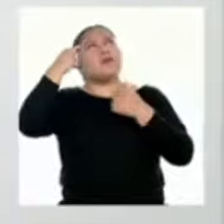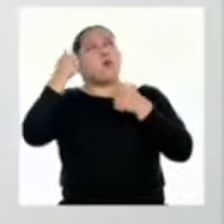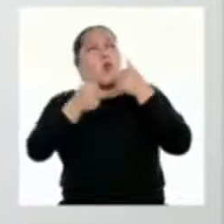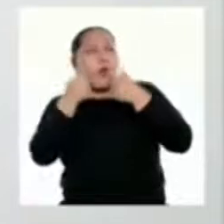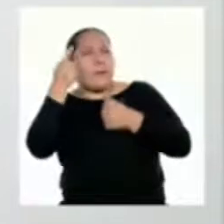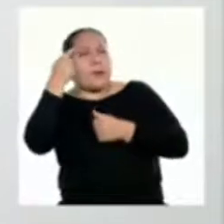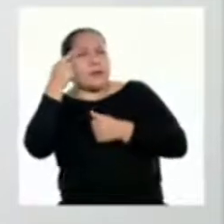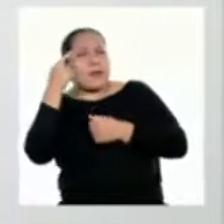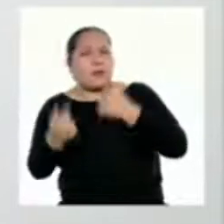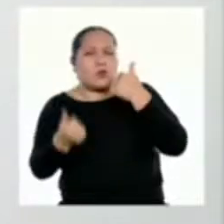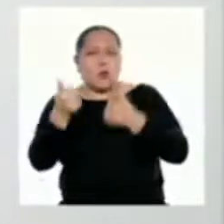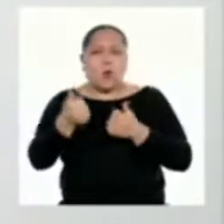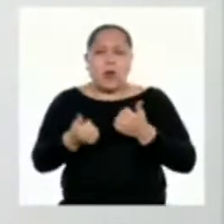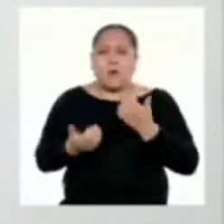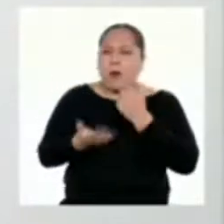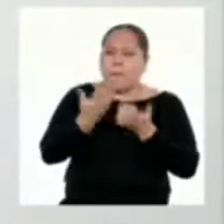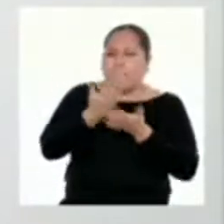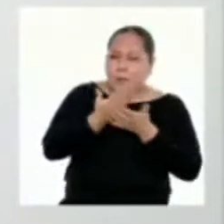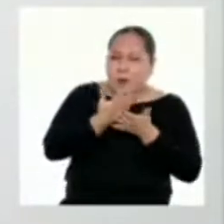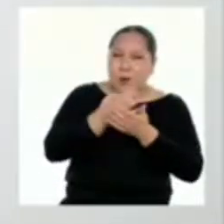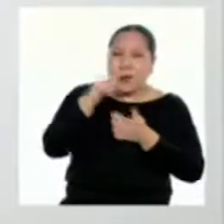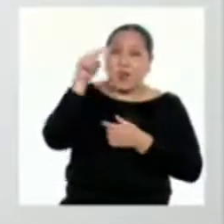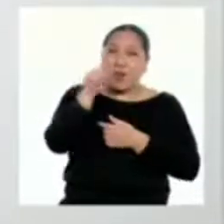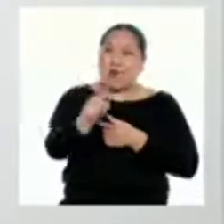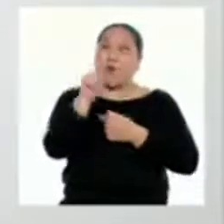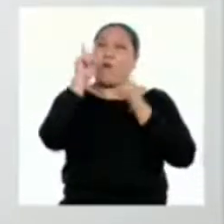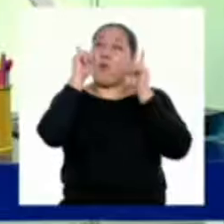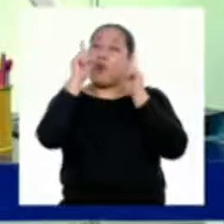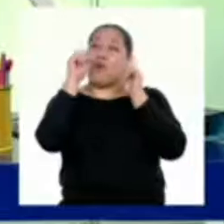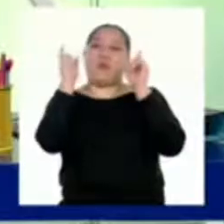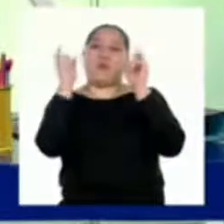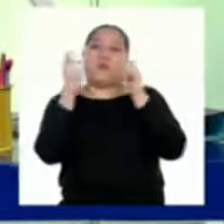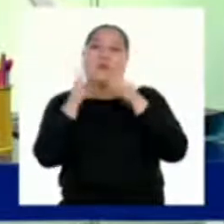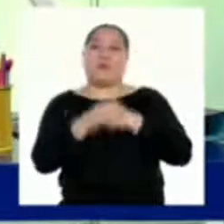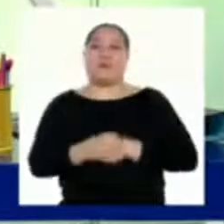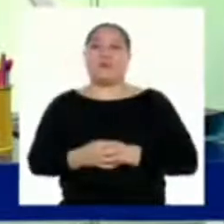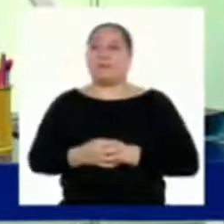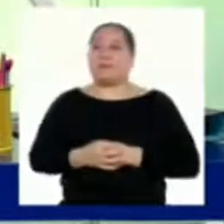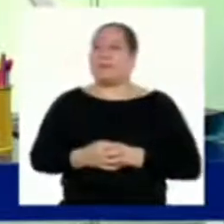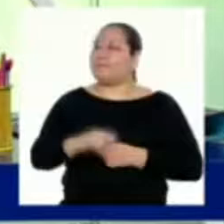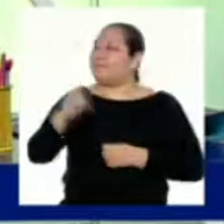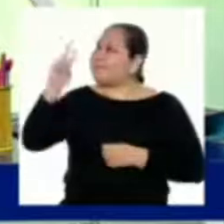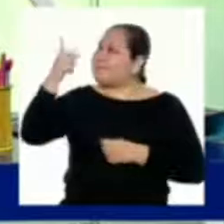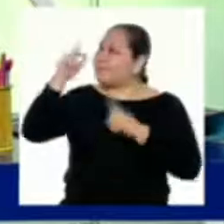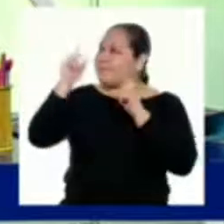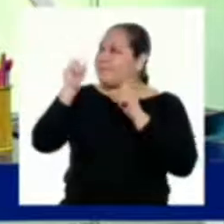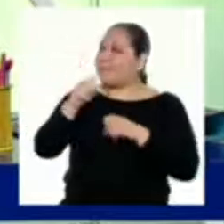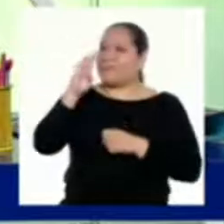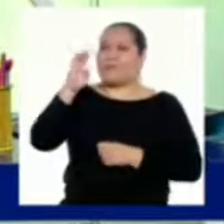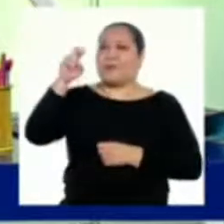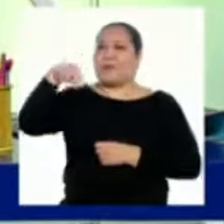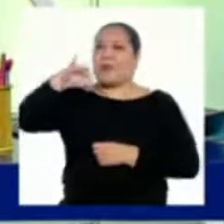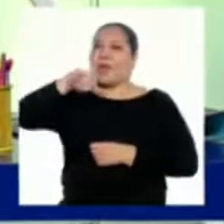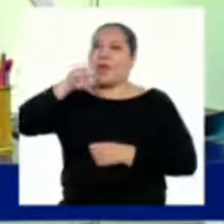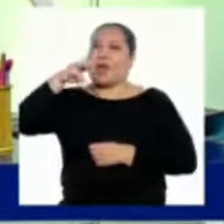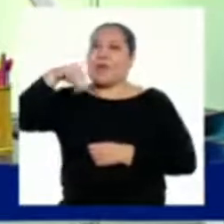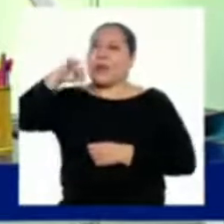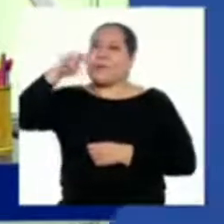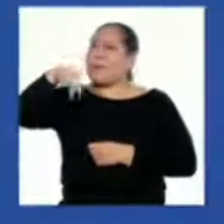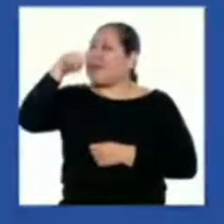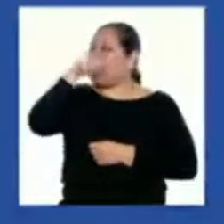sustentaremos respecto a un tema en particular La segunda pregunta viene de parte de Benjamín desde la ciudad de Lima